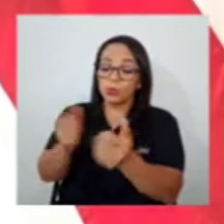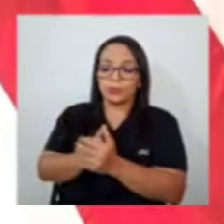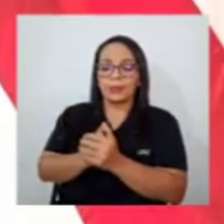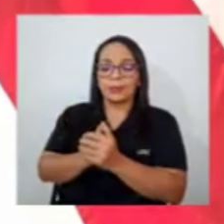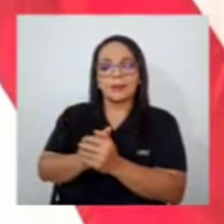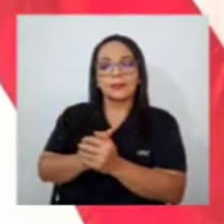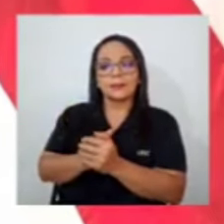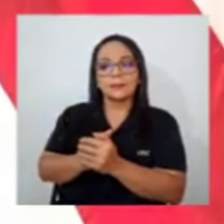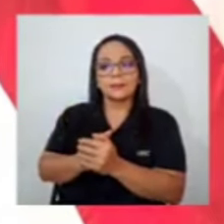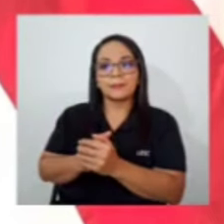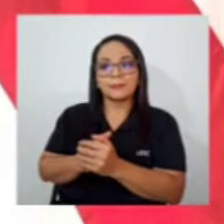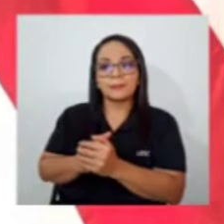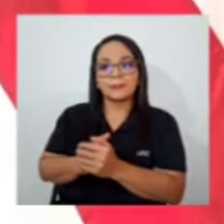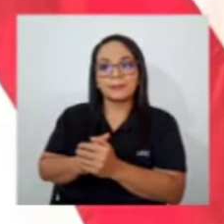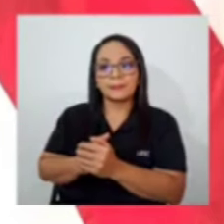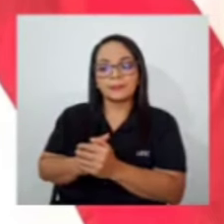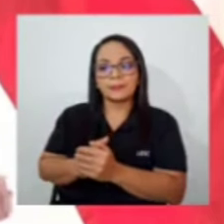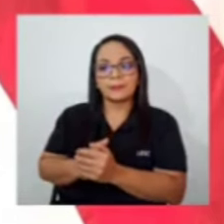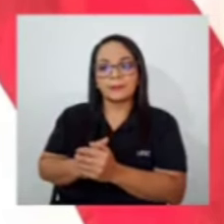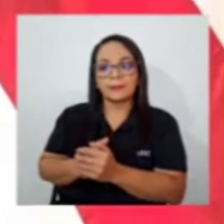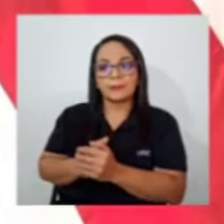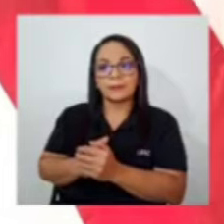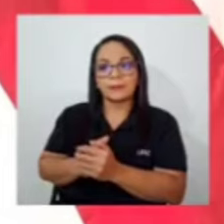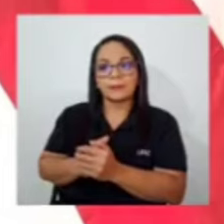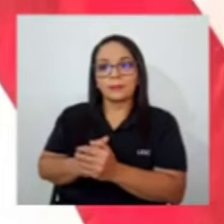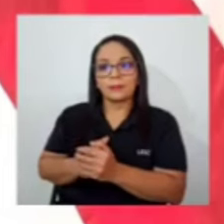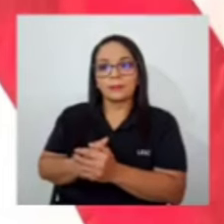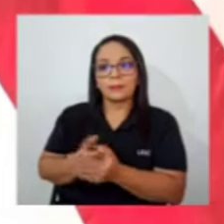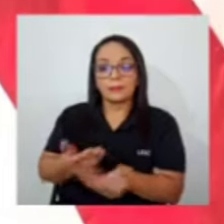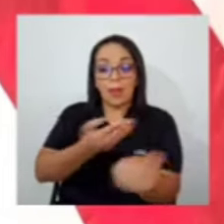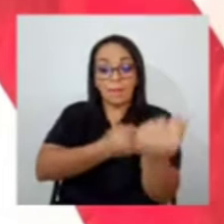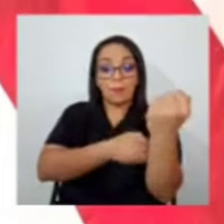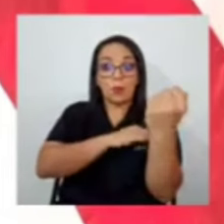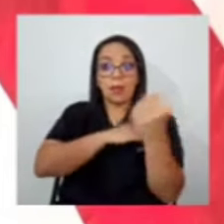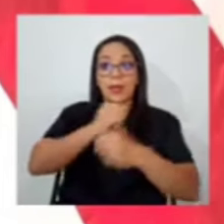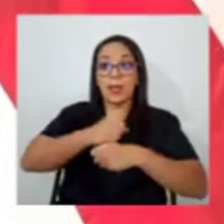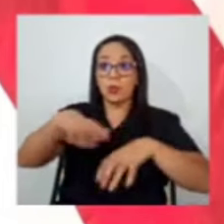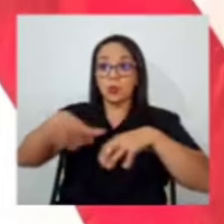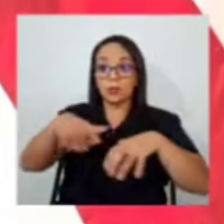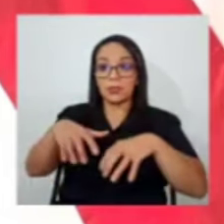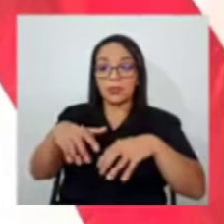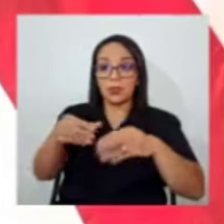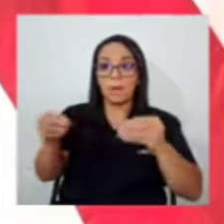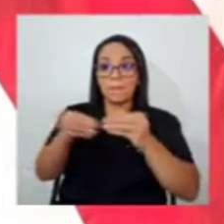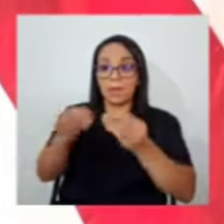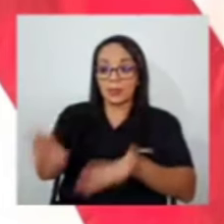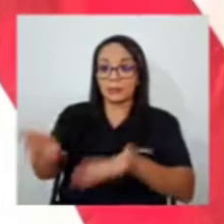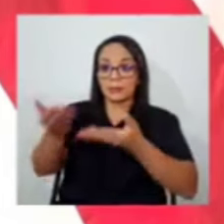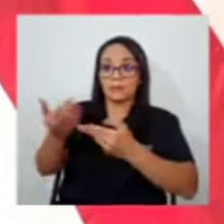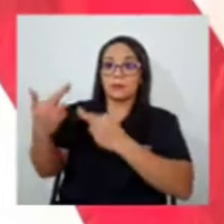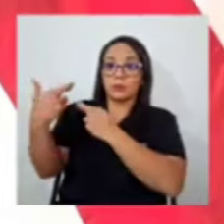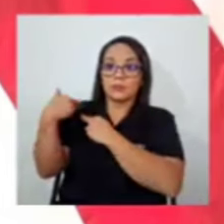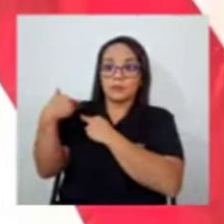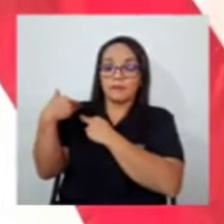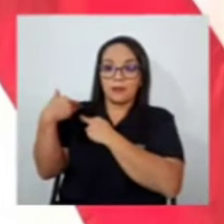al poder ejecutivo cada vez se le han dado más responsabilidades y menos